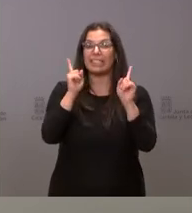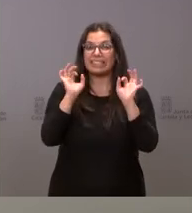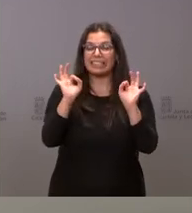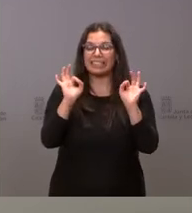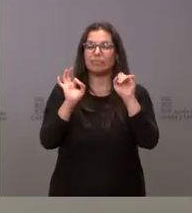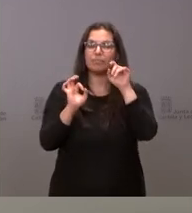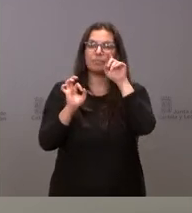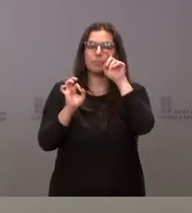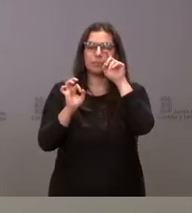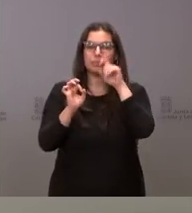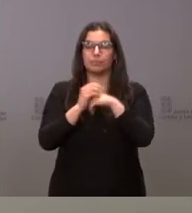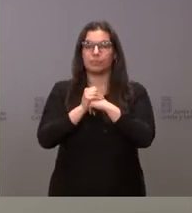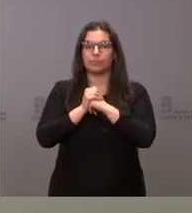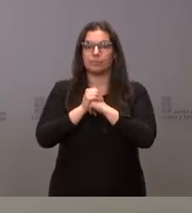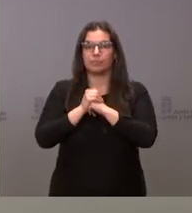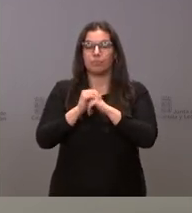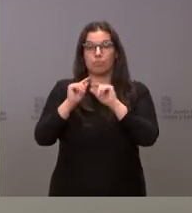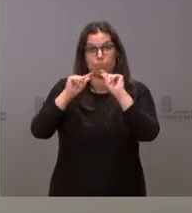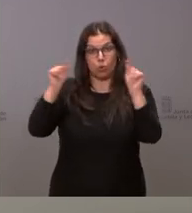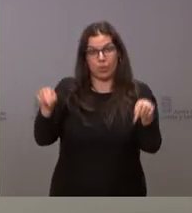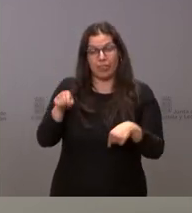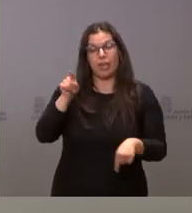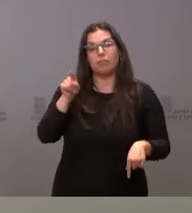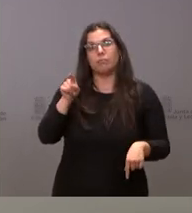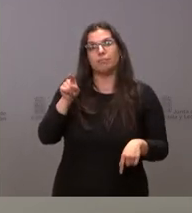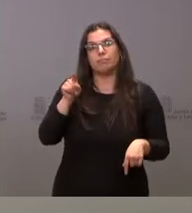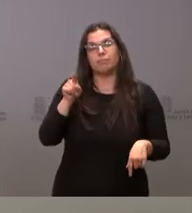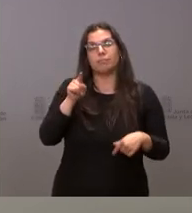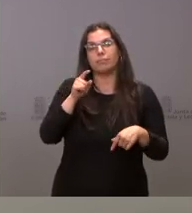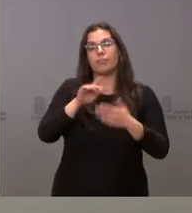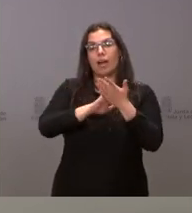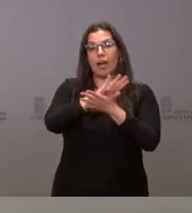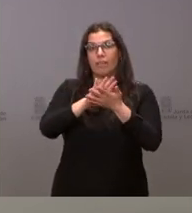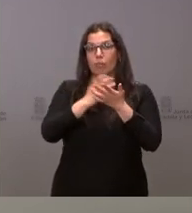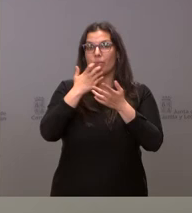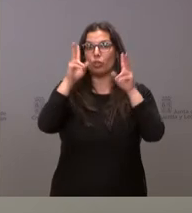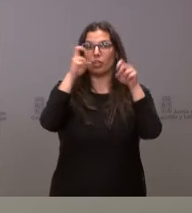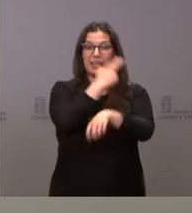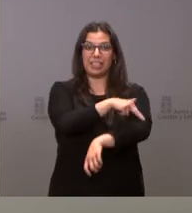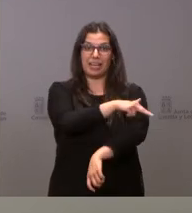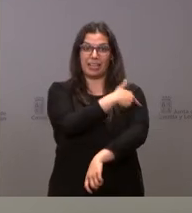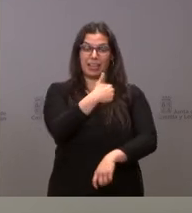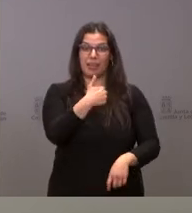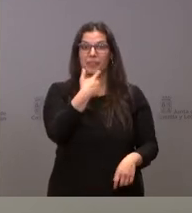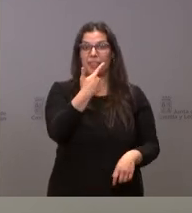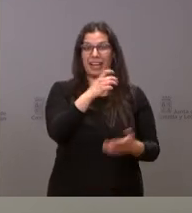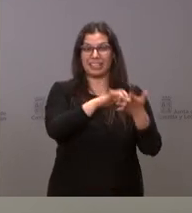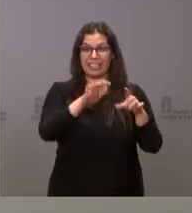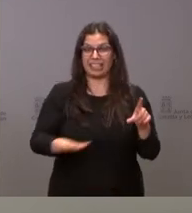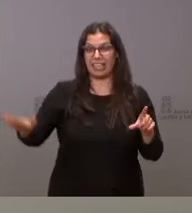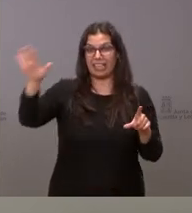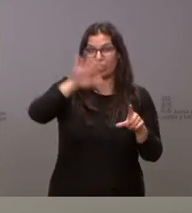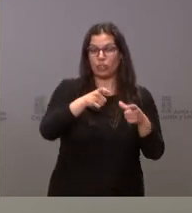de la provincia de Soria, si hablamos de sanidad, donde le dije que para todo Castilla y León